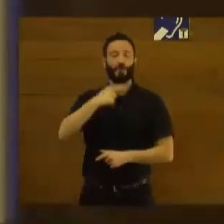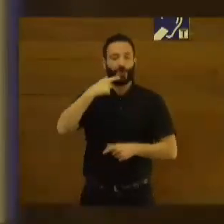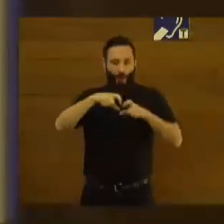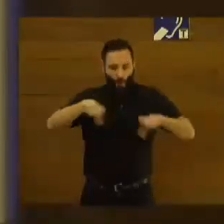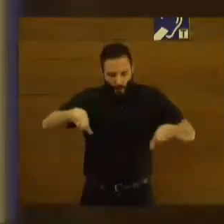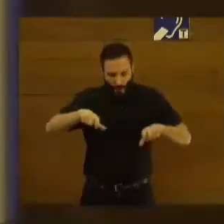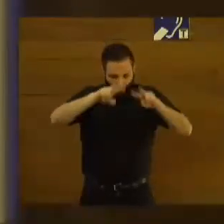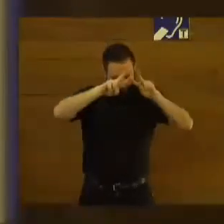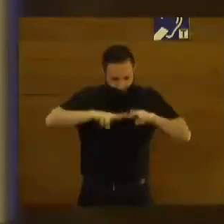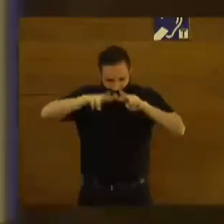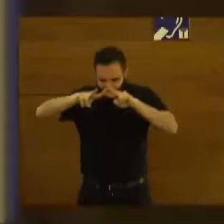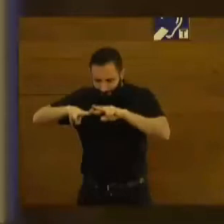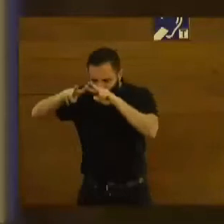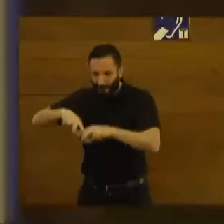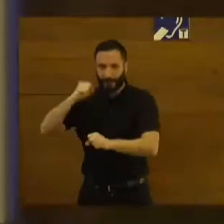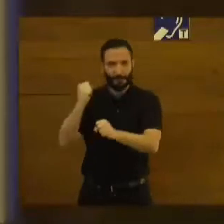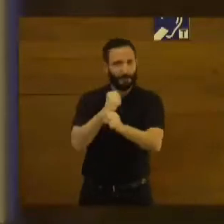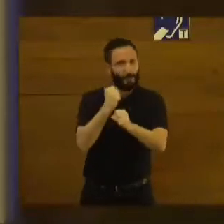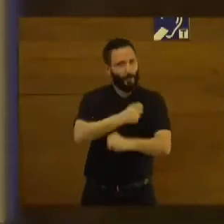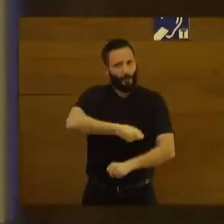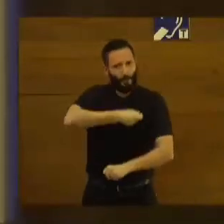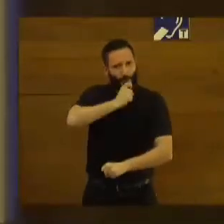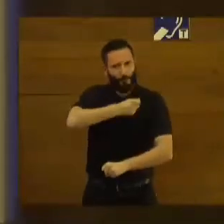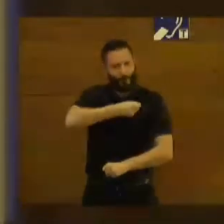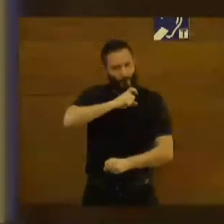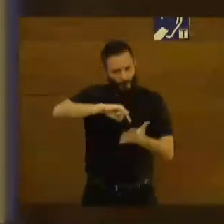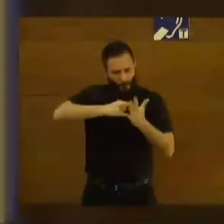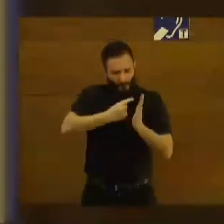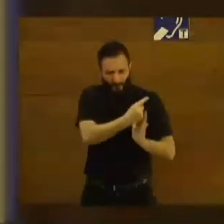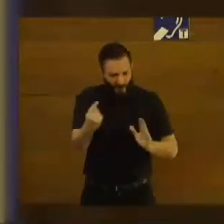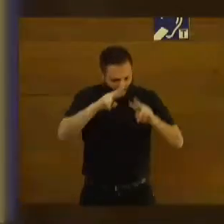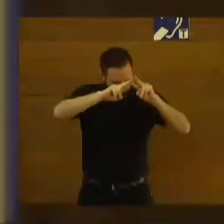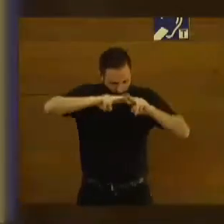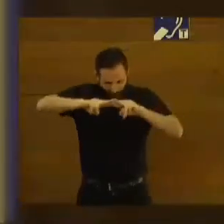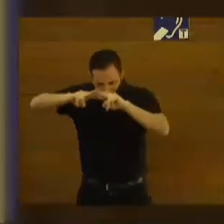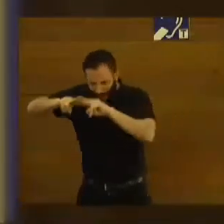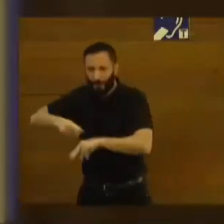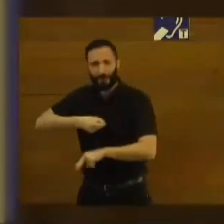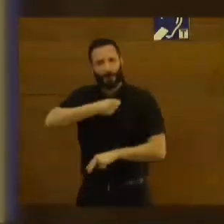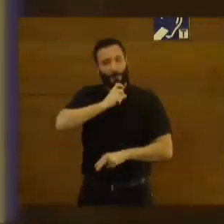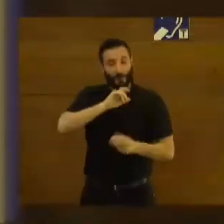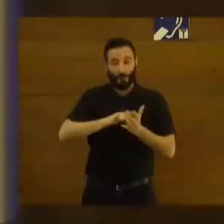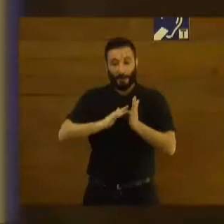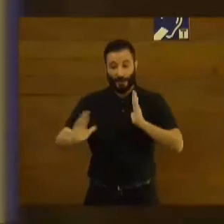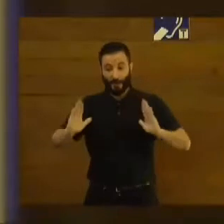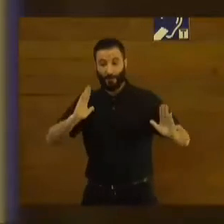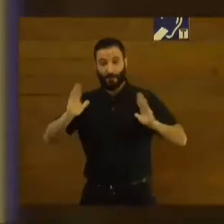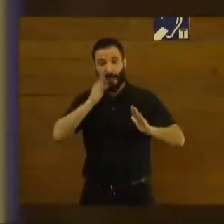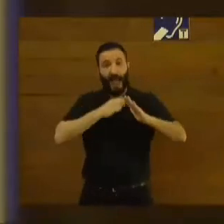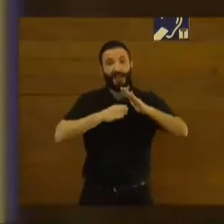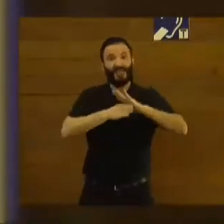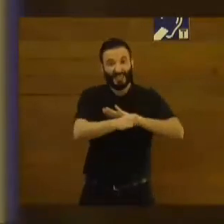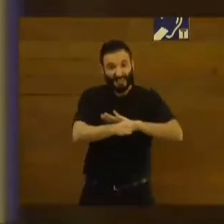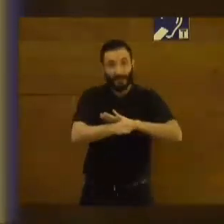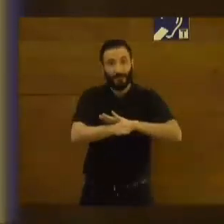pero bueno, ha tenido que finalmente decidir. Y en el caso del ACCESIT, en esta primera edición del Premio a Mejor Iniciativa